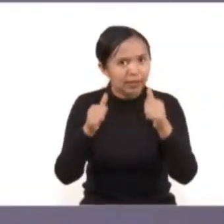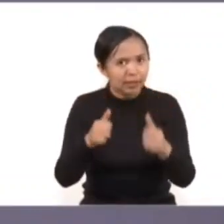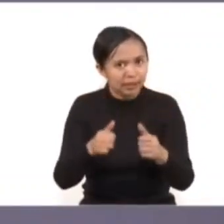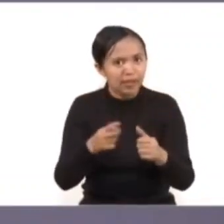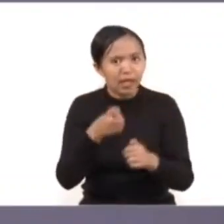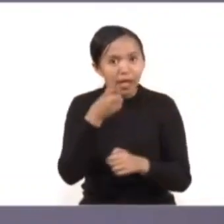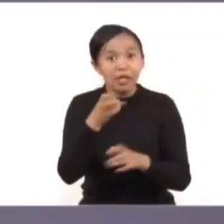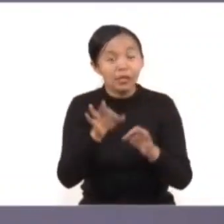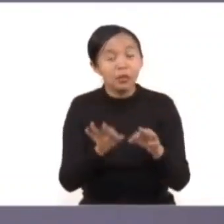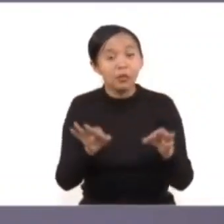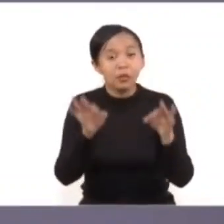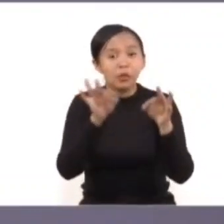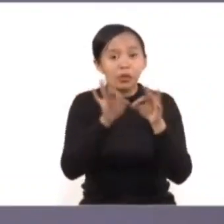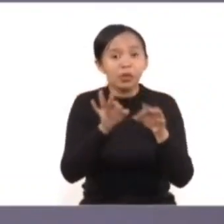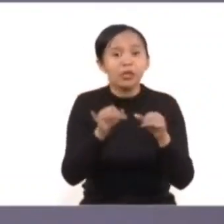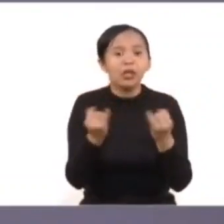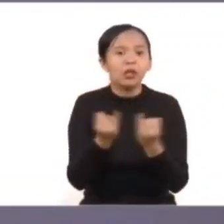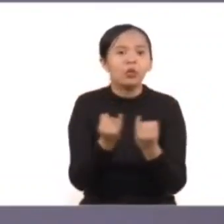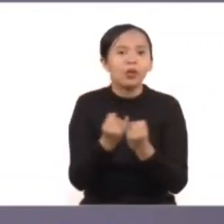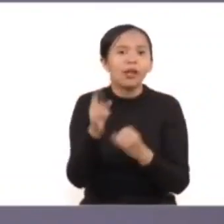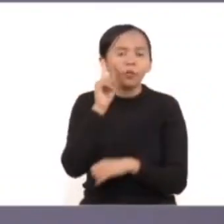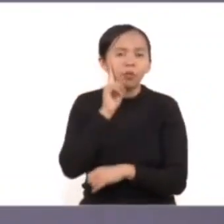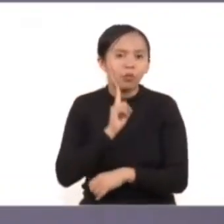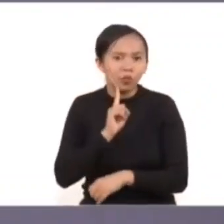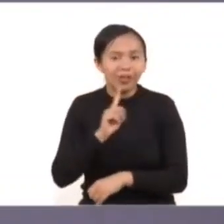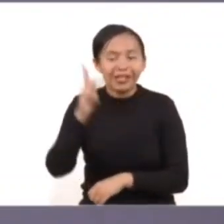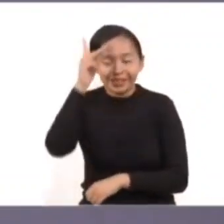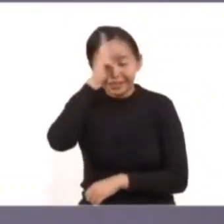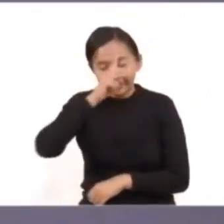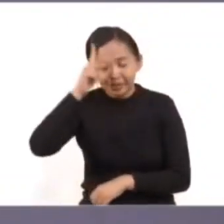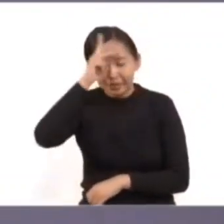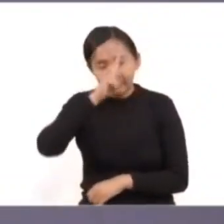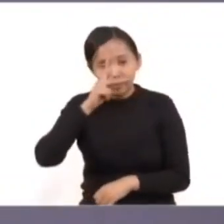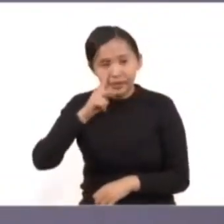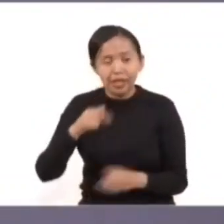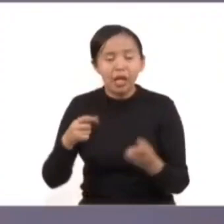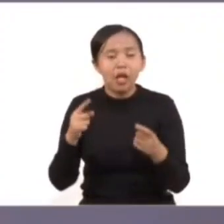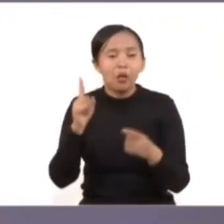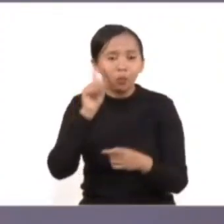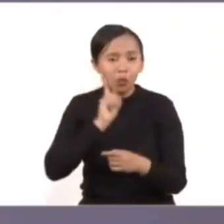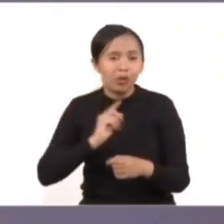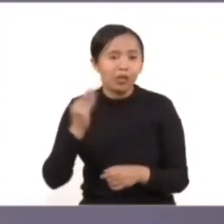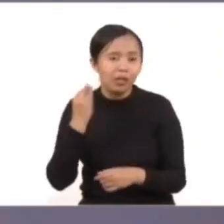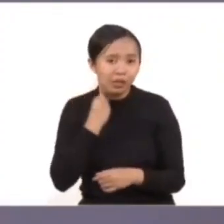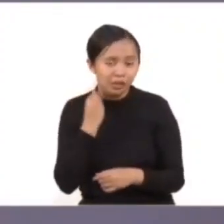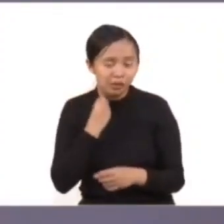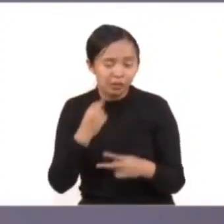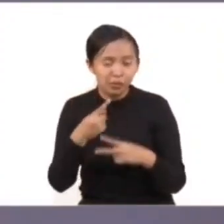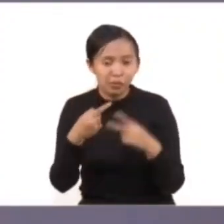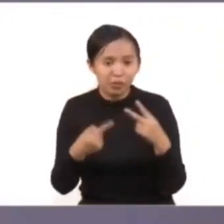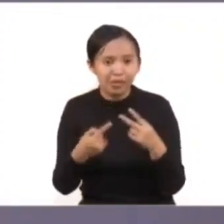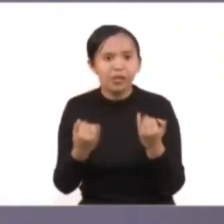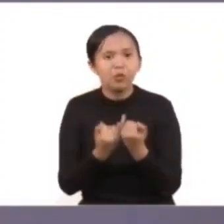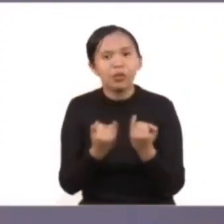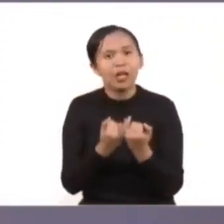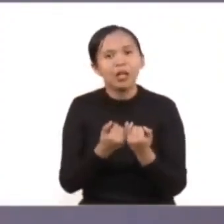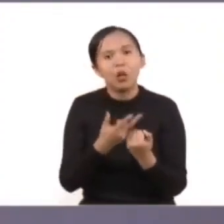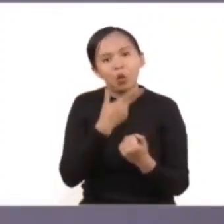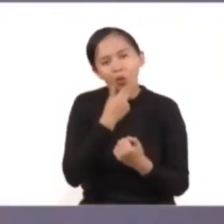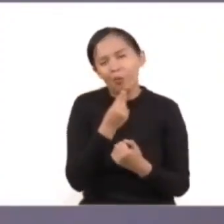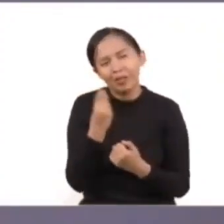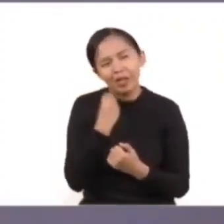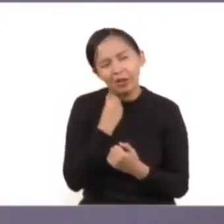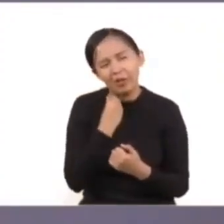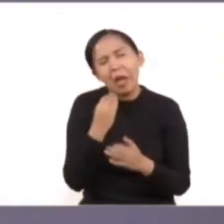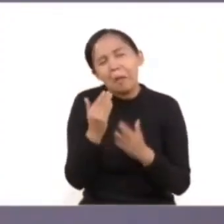importante, y gracias al esfuerzo de mis compañeras psicólogas y mis compañeras abogadas y también los varones, yo diría